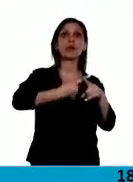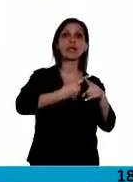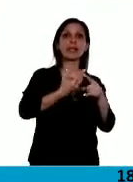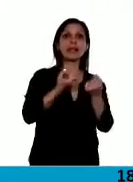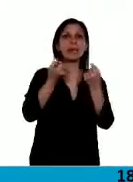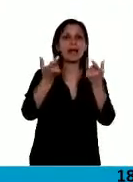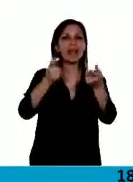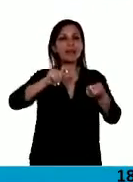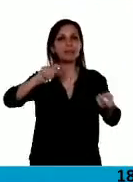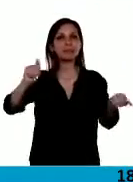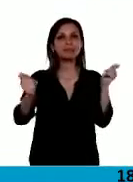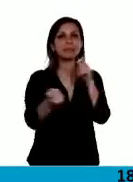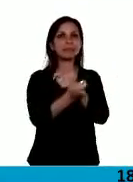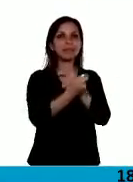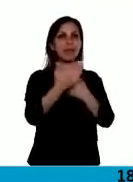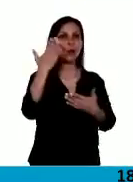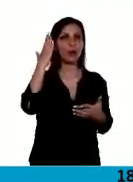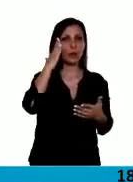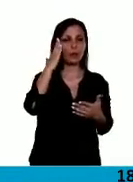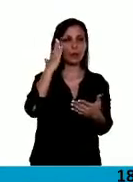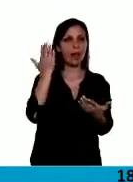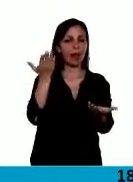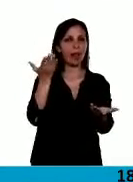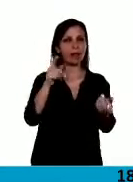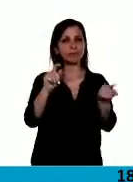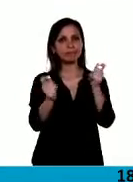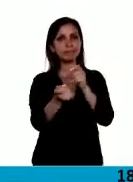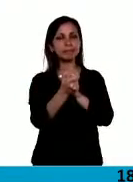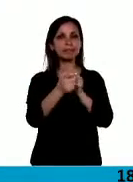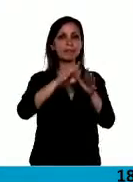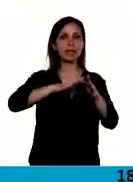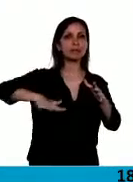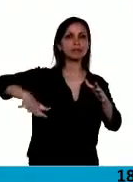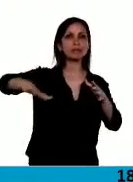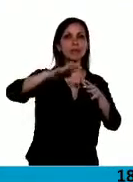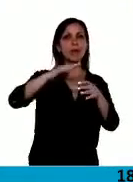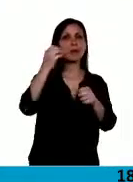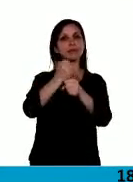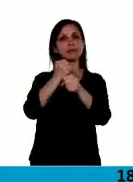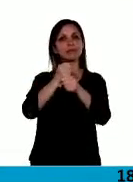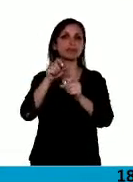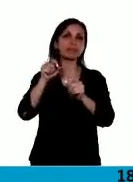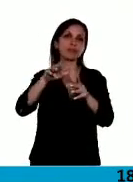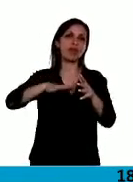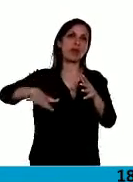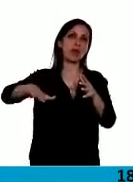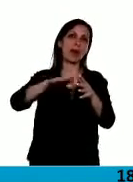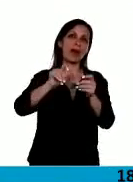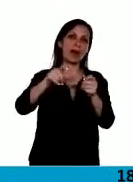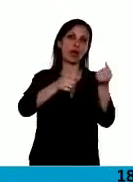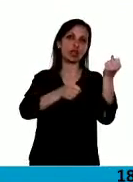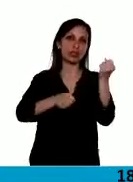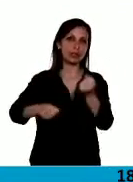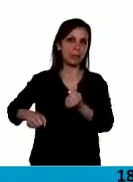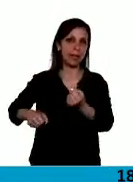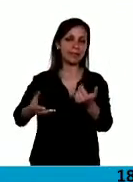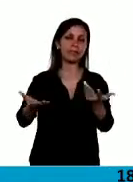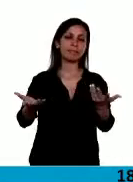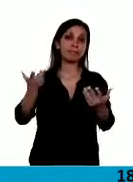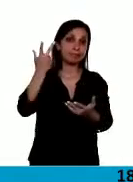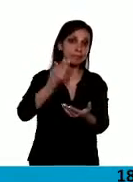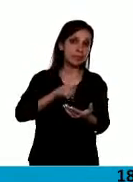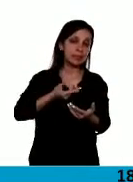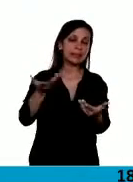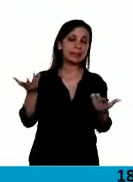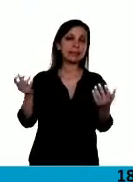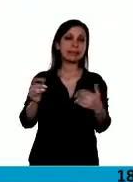culturalmente a todo un pueblo humilde y trabajador como es el pueblo de José C. Paz. Mire, señor